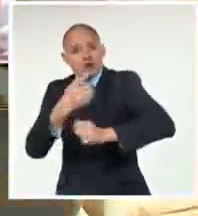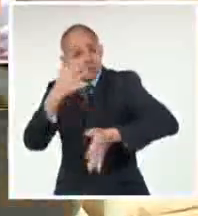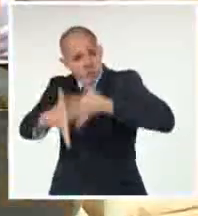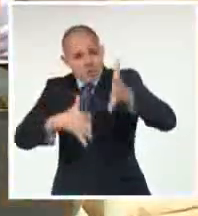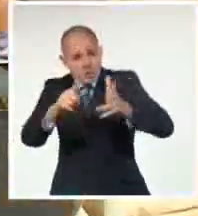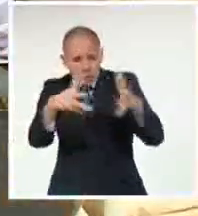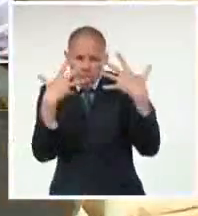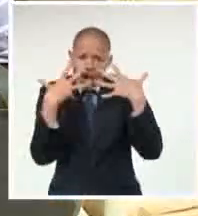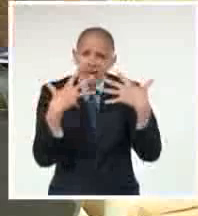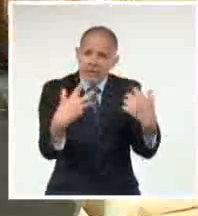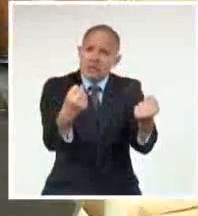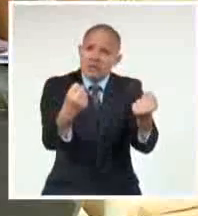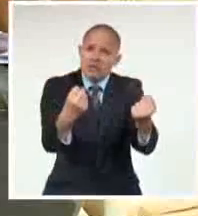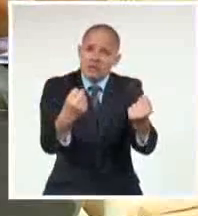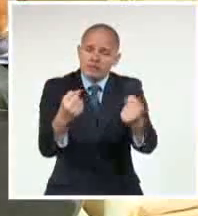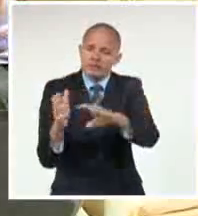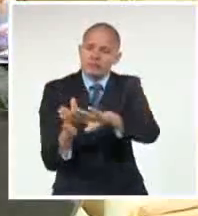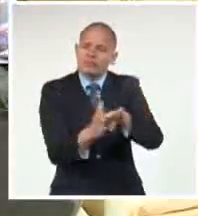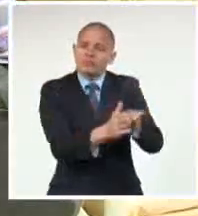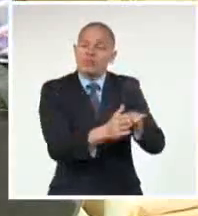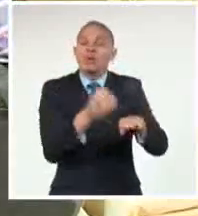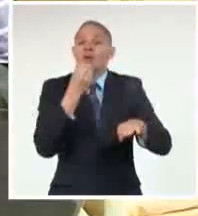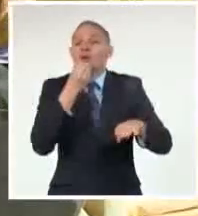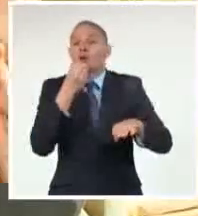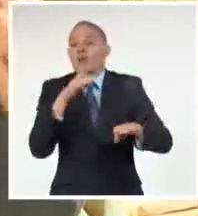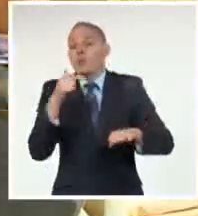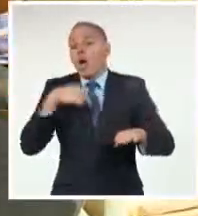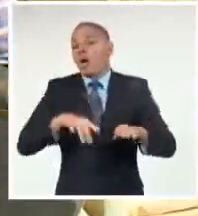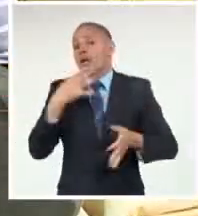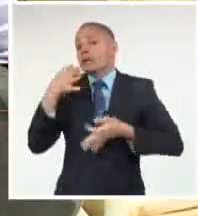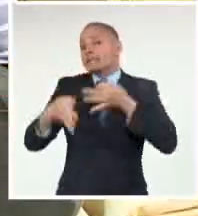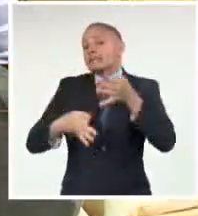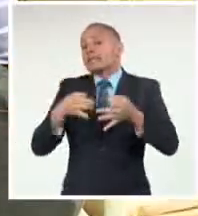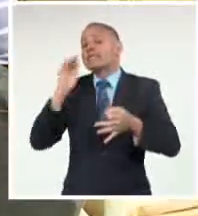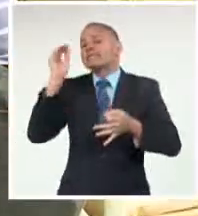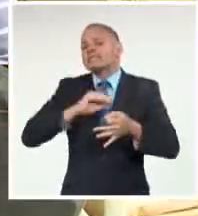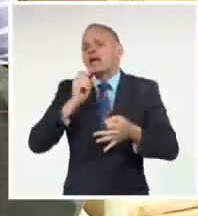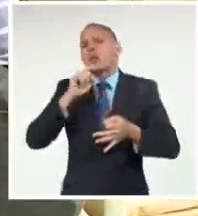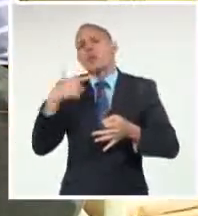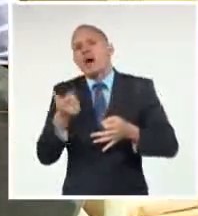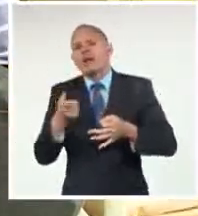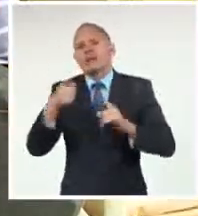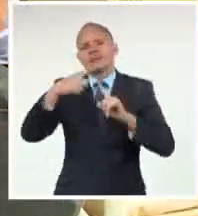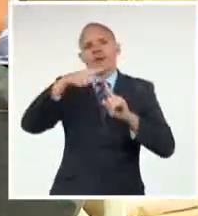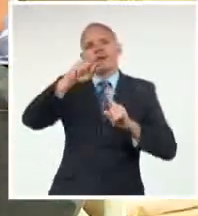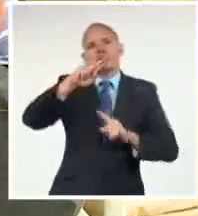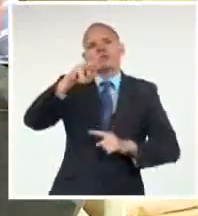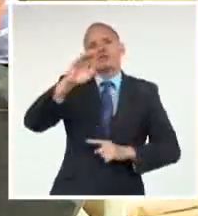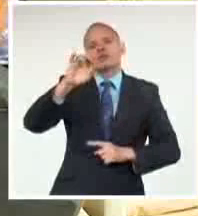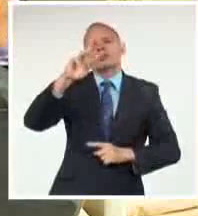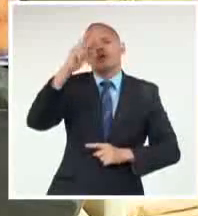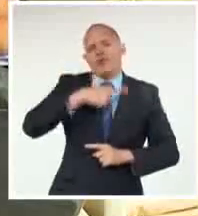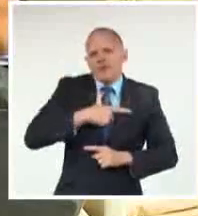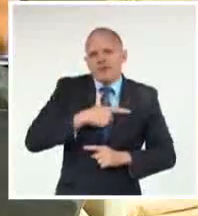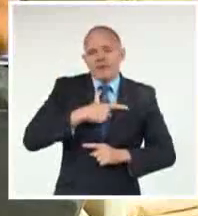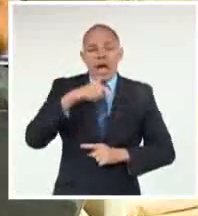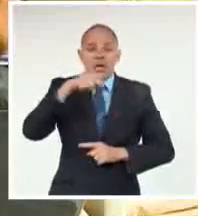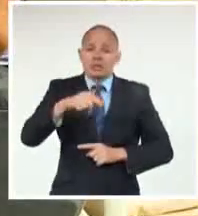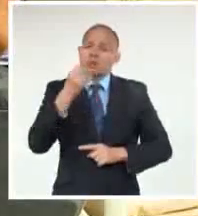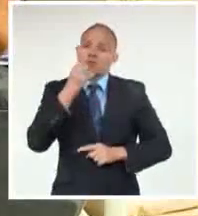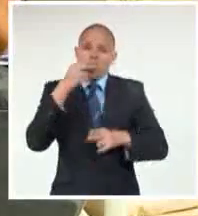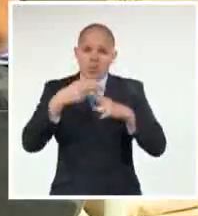Cuando se habla De trova tradicional Trova intermedia Feeling Se está hablando De lo mismo